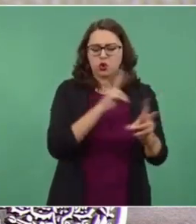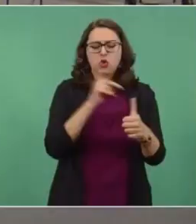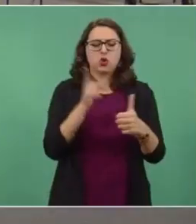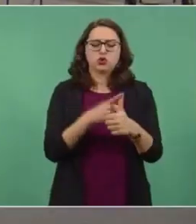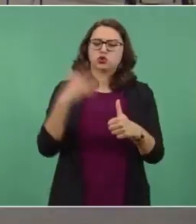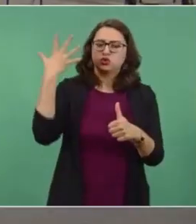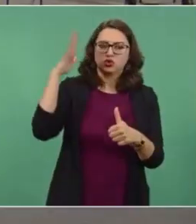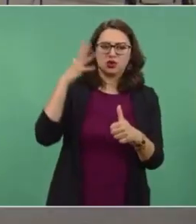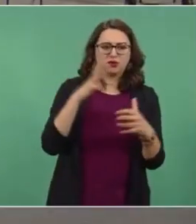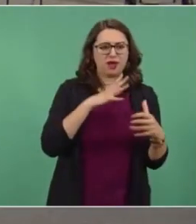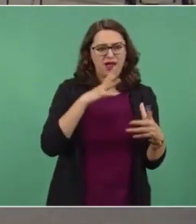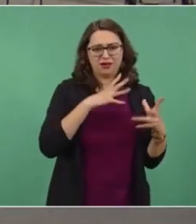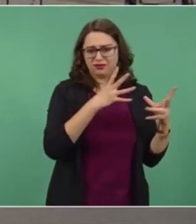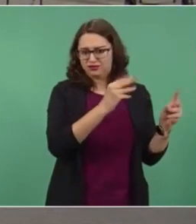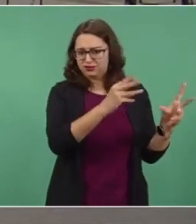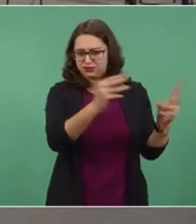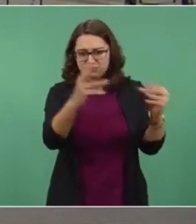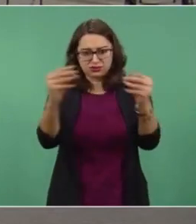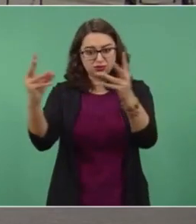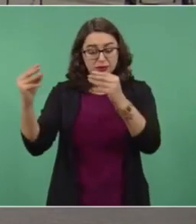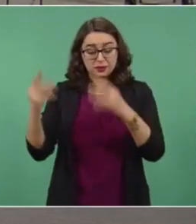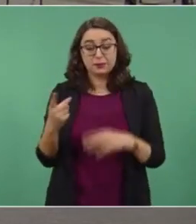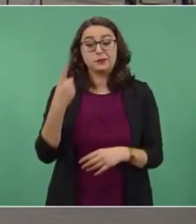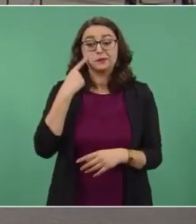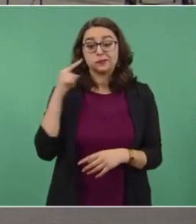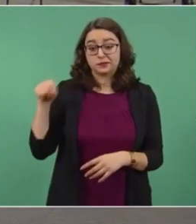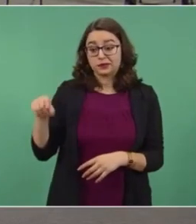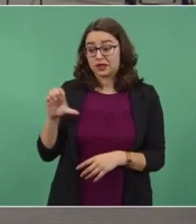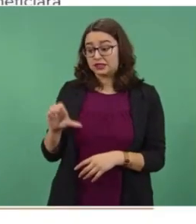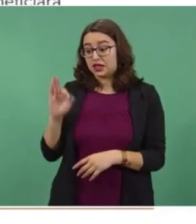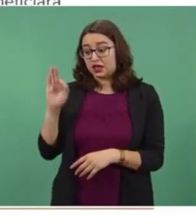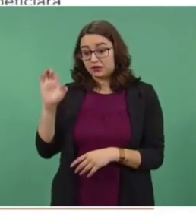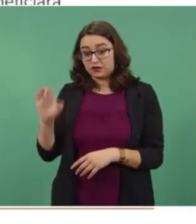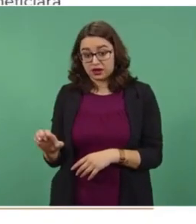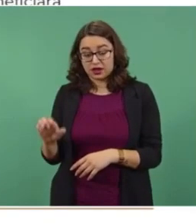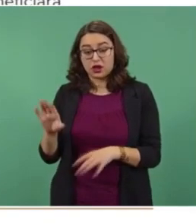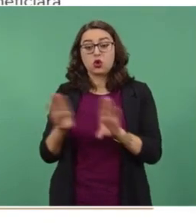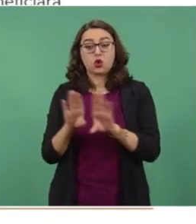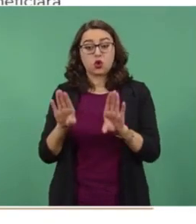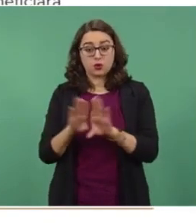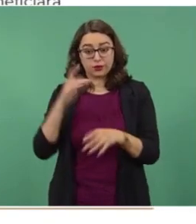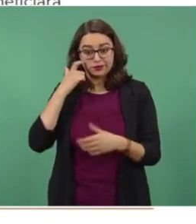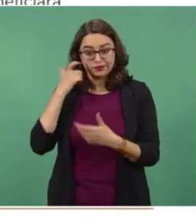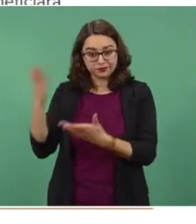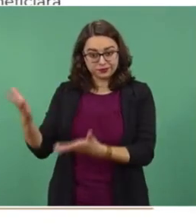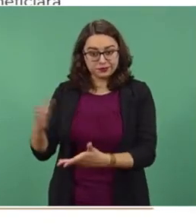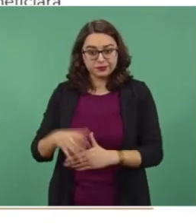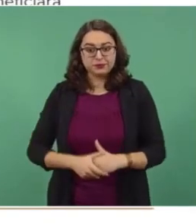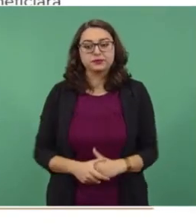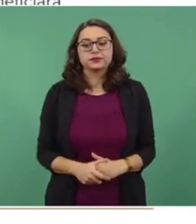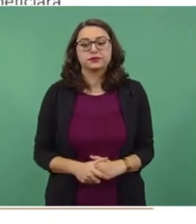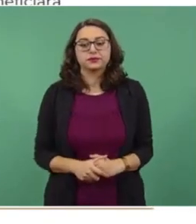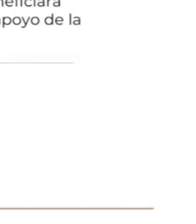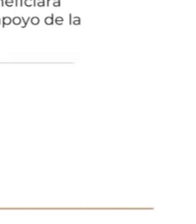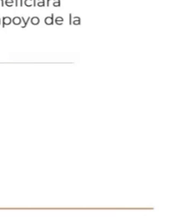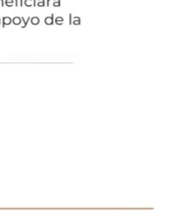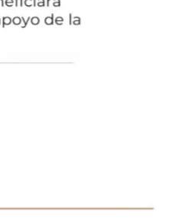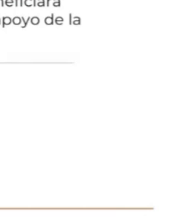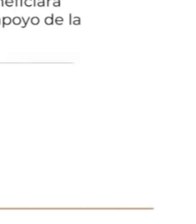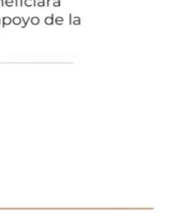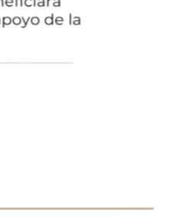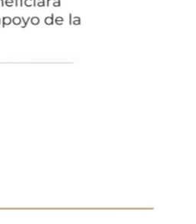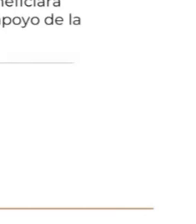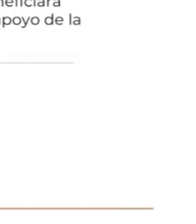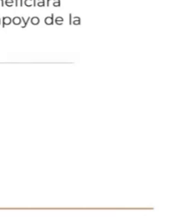porcentajes. La CFE se encargará de mantener los márgenes establecidos en los